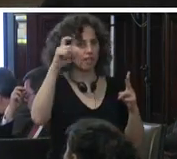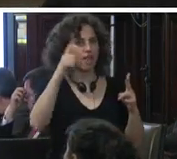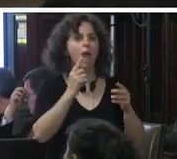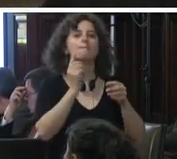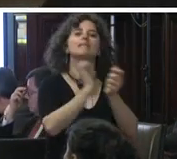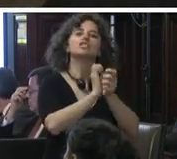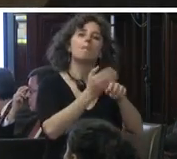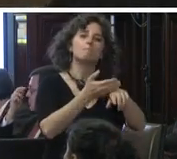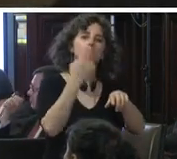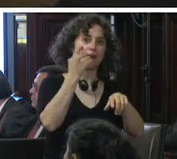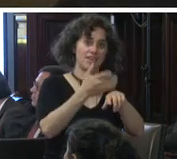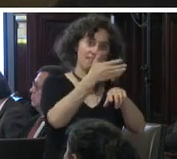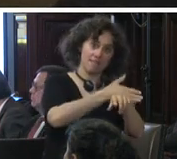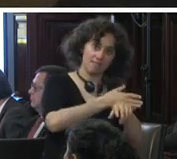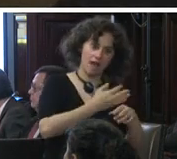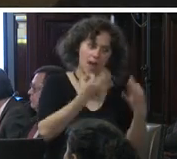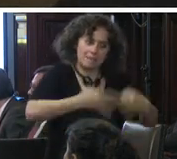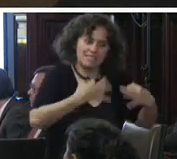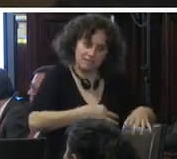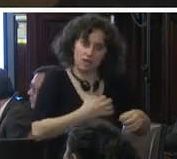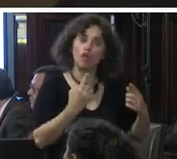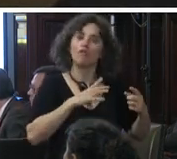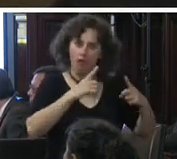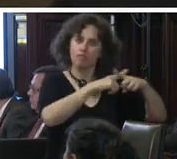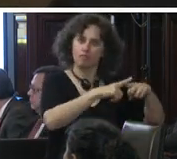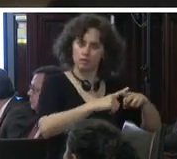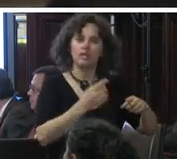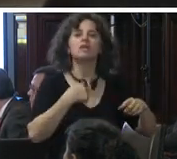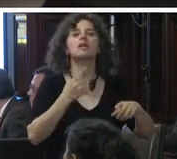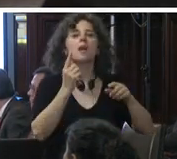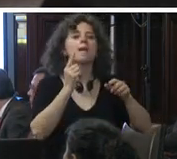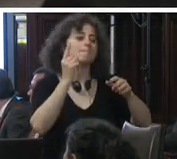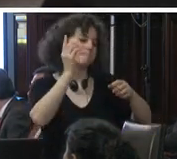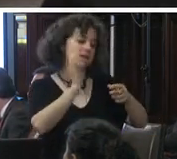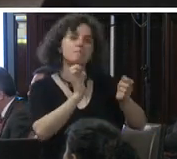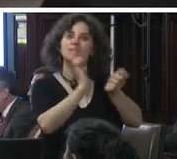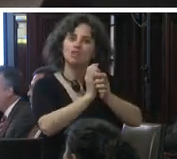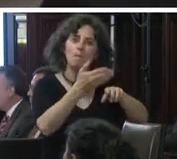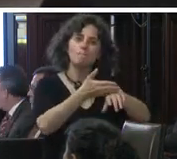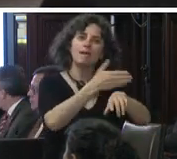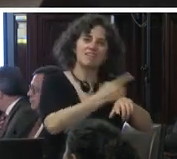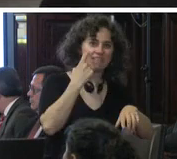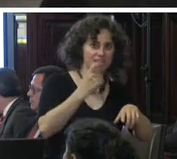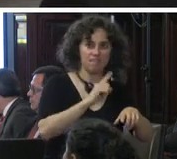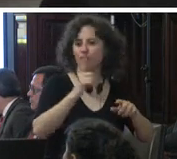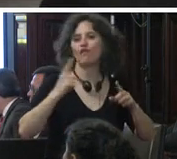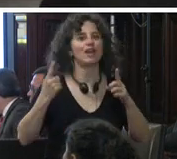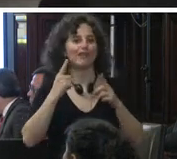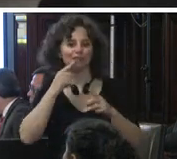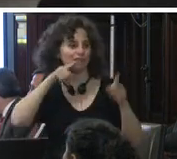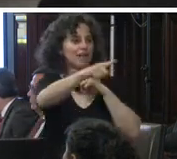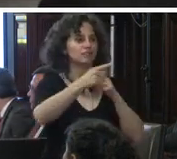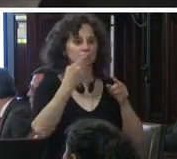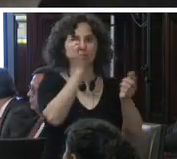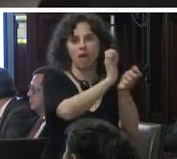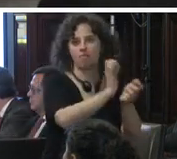preventiva donde sí es por regla excepcional donde hay debate y prisión preventiva oficiosa donde no hay debate donde únicamente por la